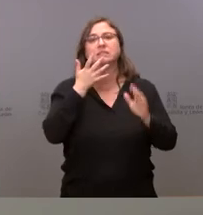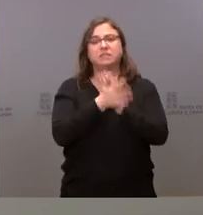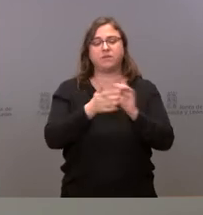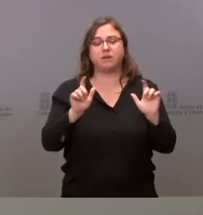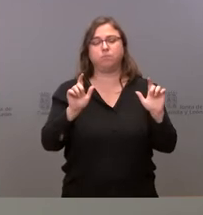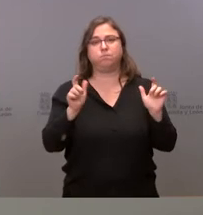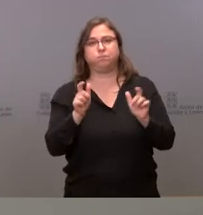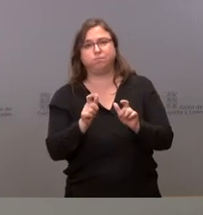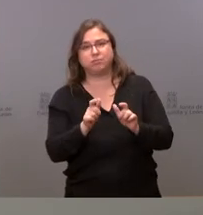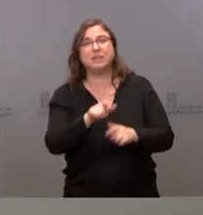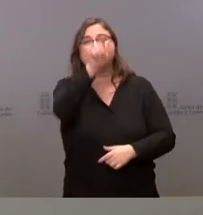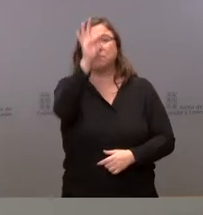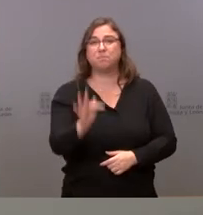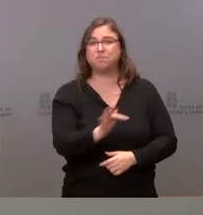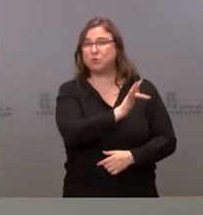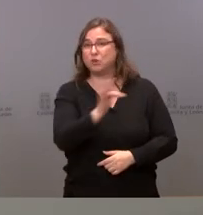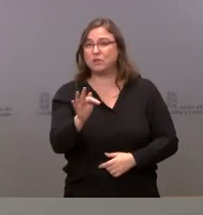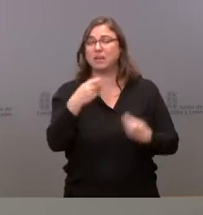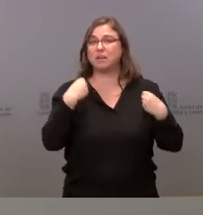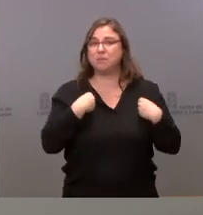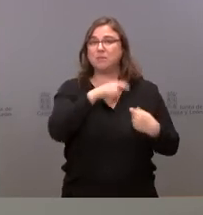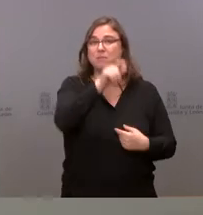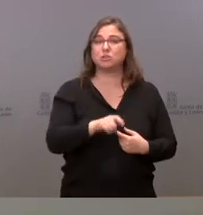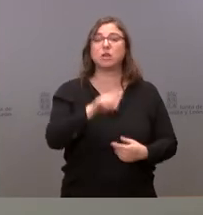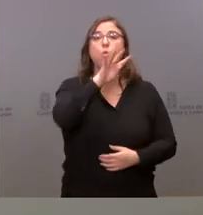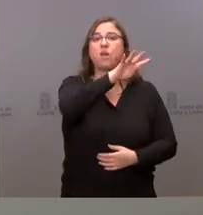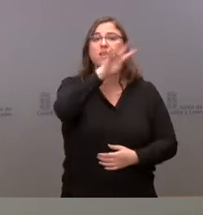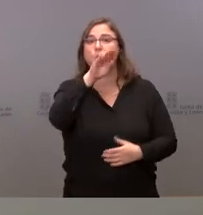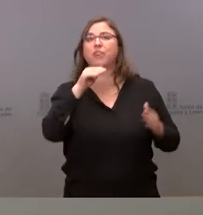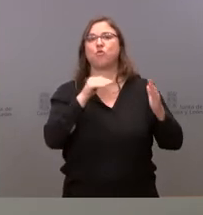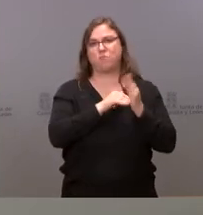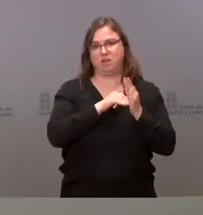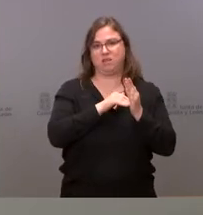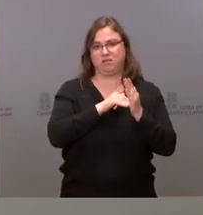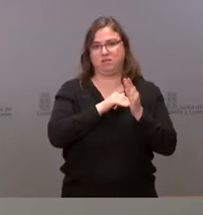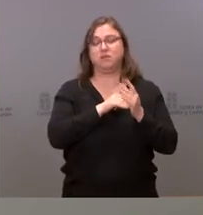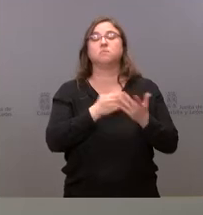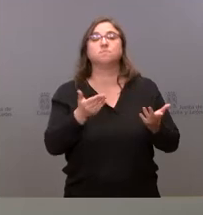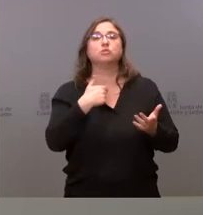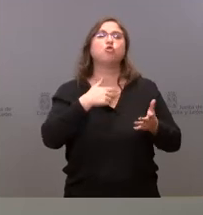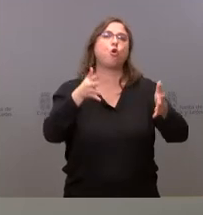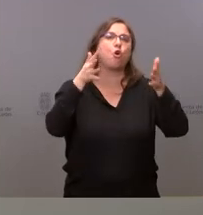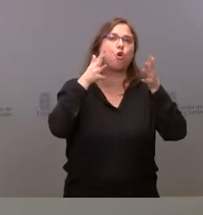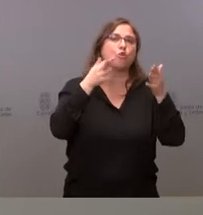una población total en residencias de más de 44.000 personas lo que sí recomendamos además de las medidas que